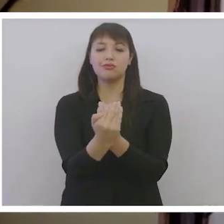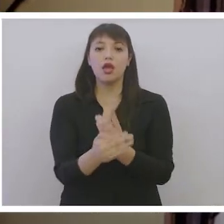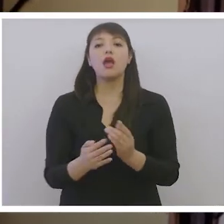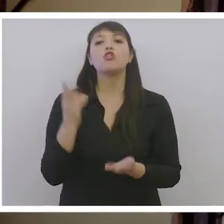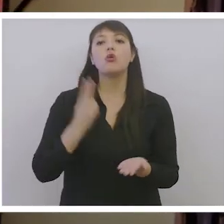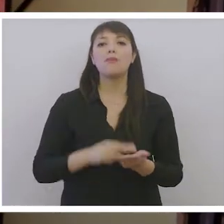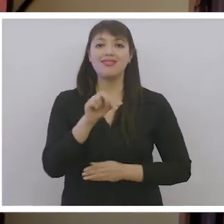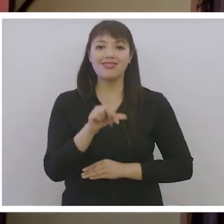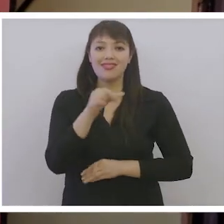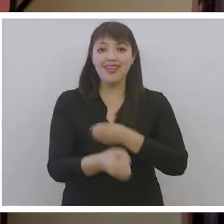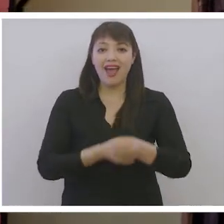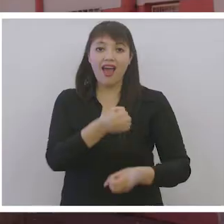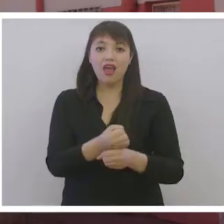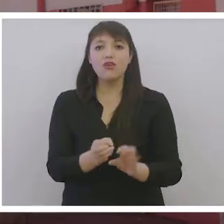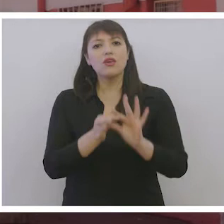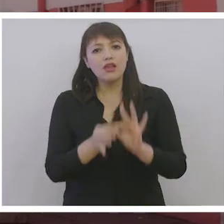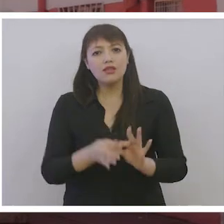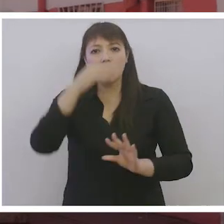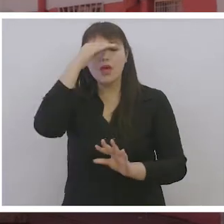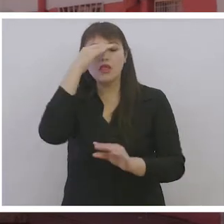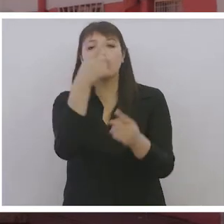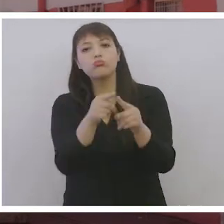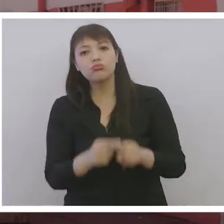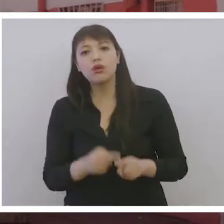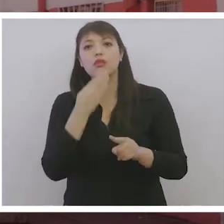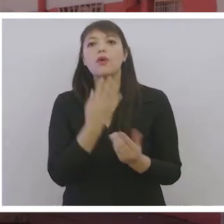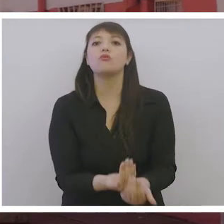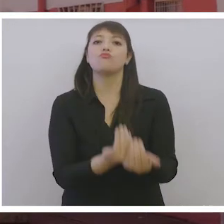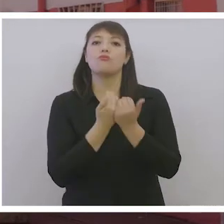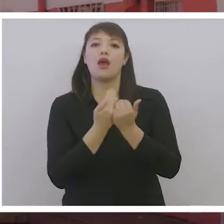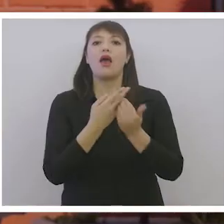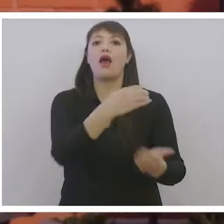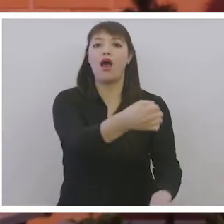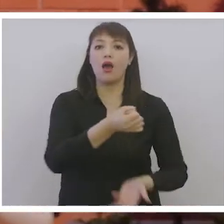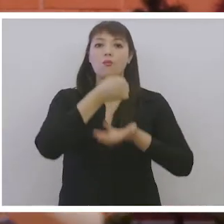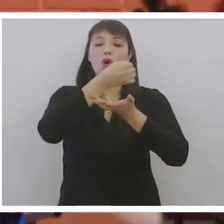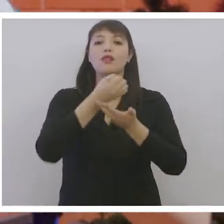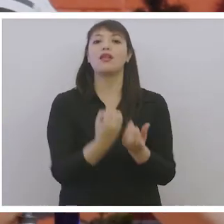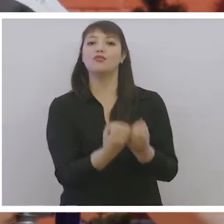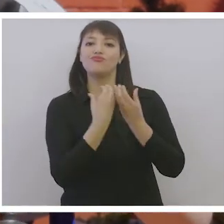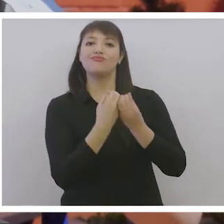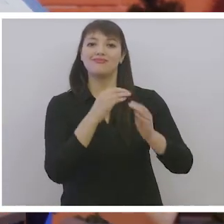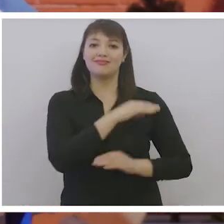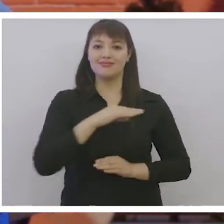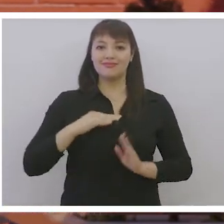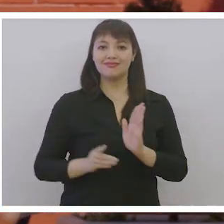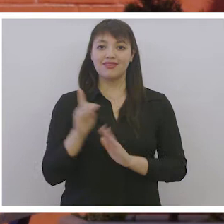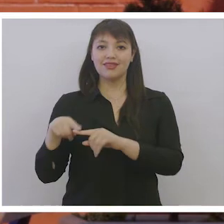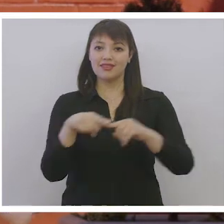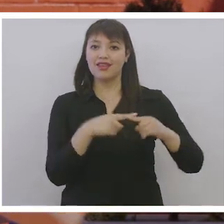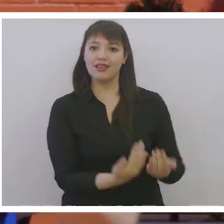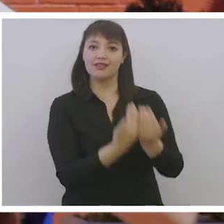2016, y gracias a experiencias pilotos que recibieron el aporte y asistencia técnica del Ministerio de Desarrollo Social, como el